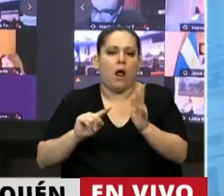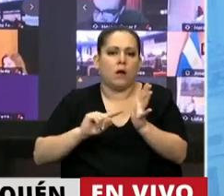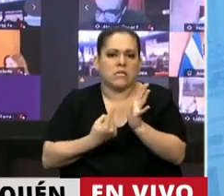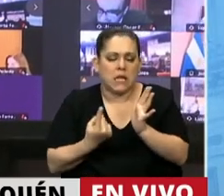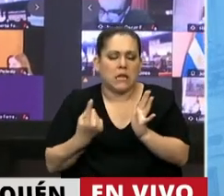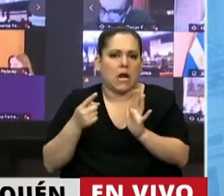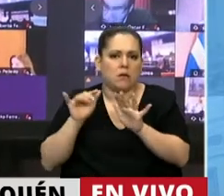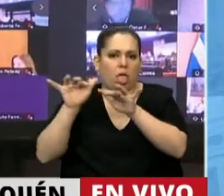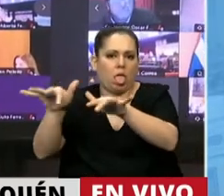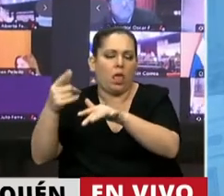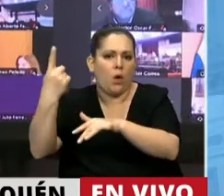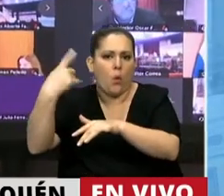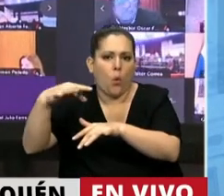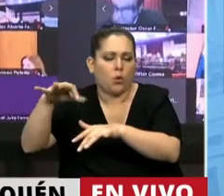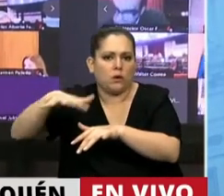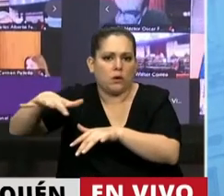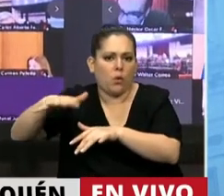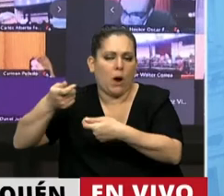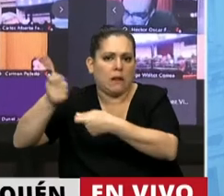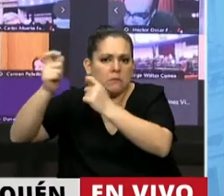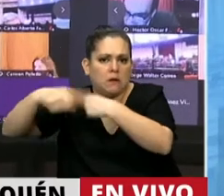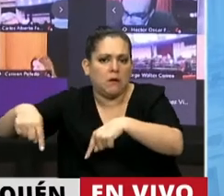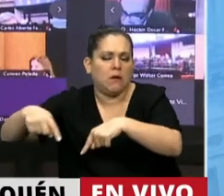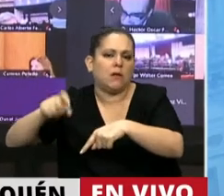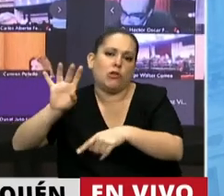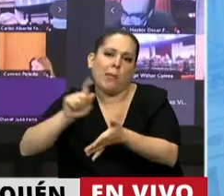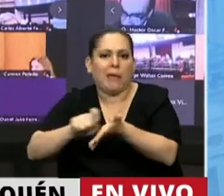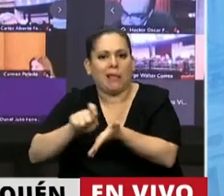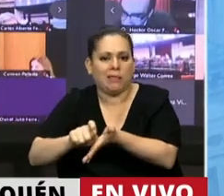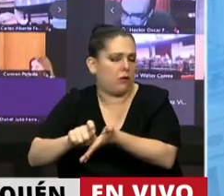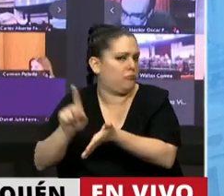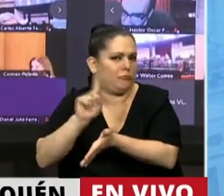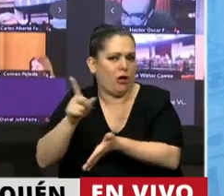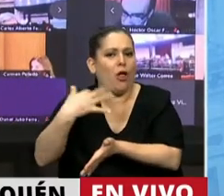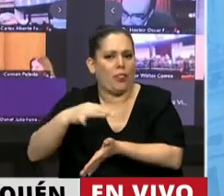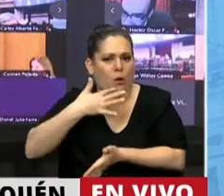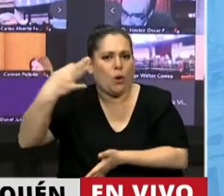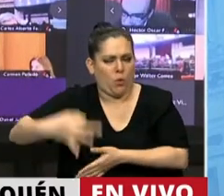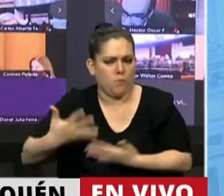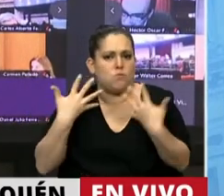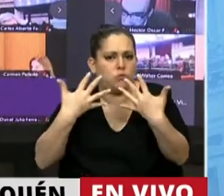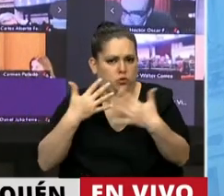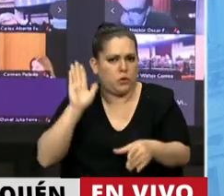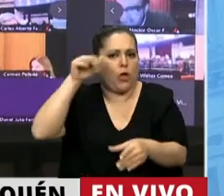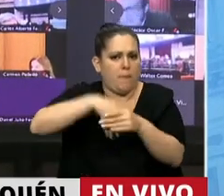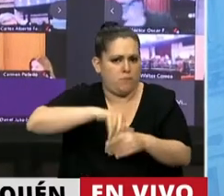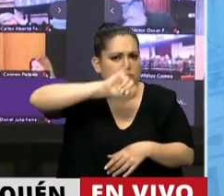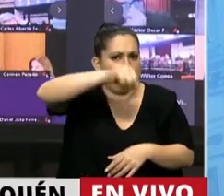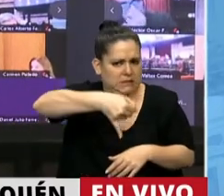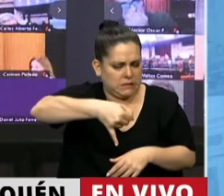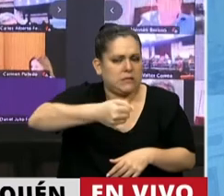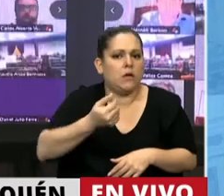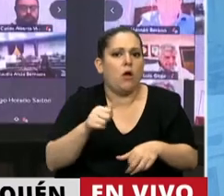plasmado no solo en la letra, sino en acciones concretas. Por supuesto que voy a acompañar con mi voto,